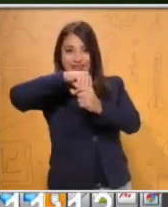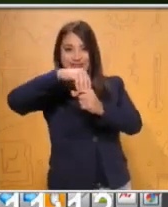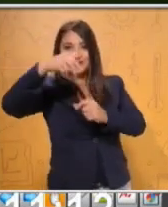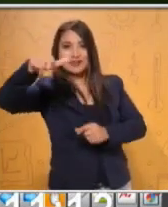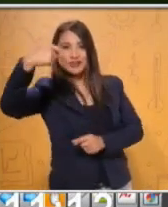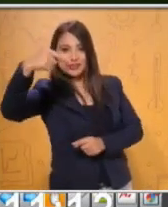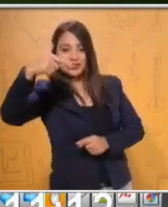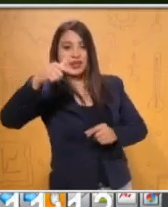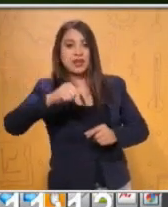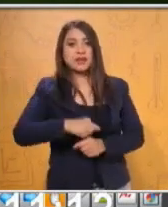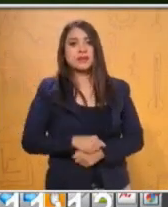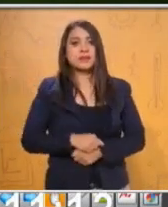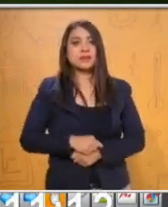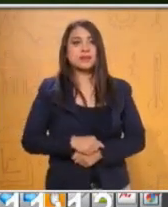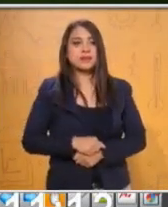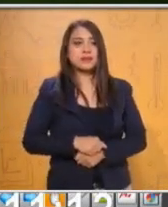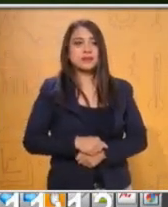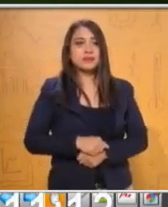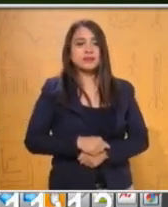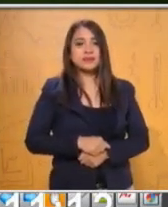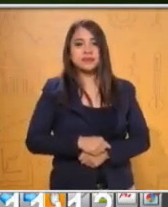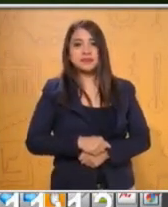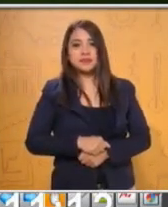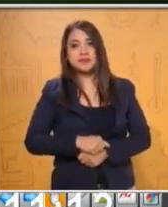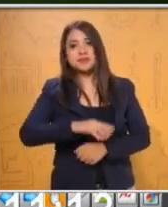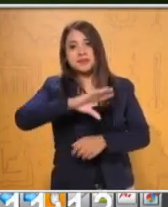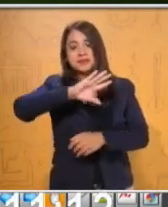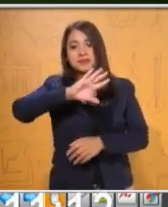Más cuatro... Son dieciséis.